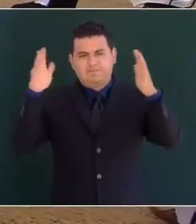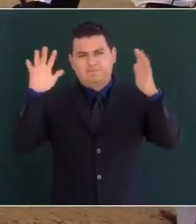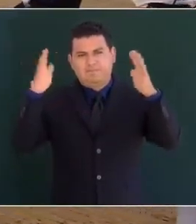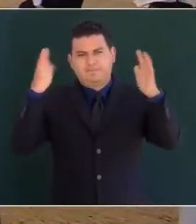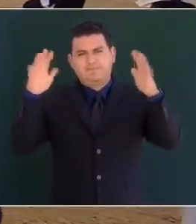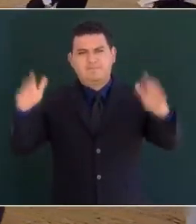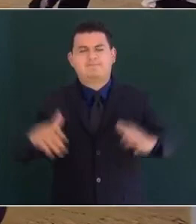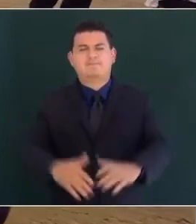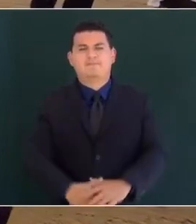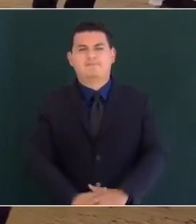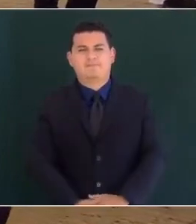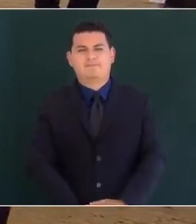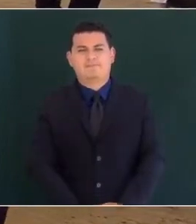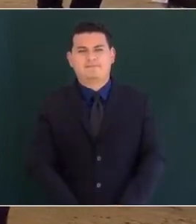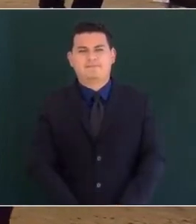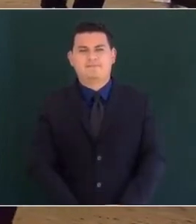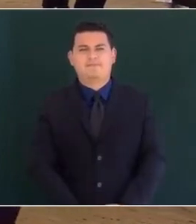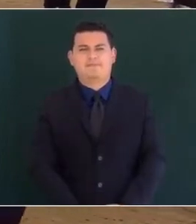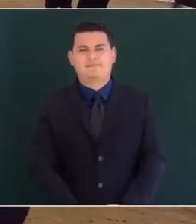aplausos